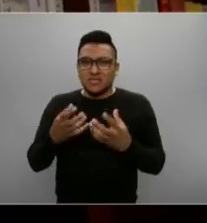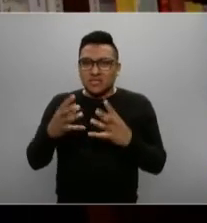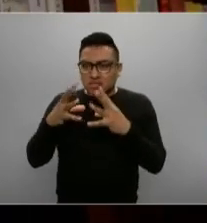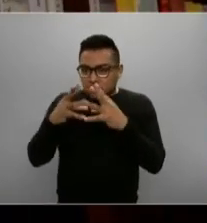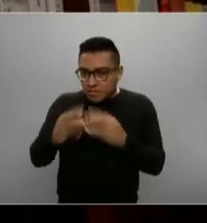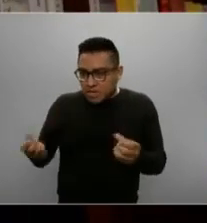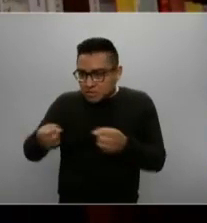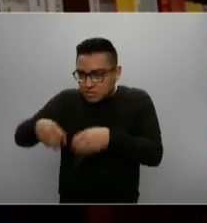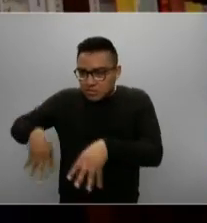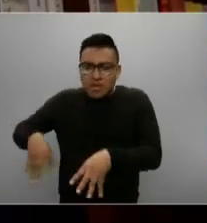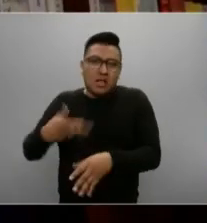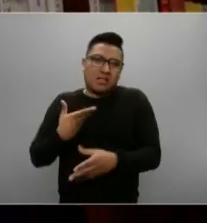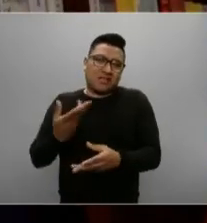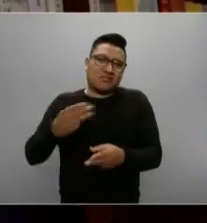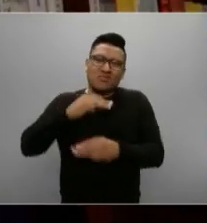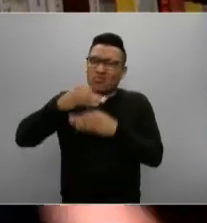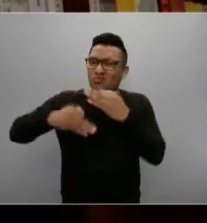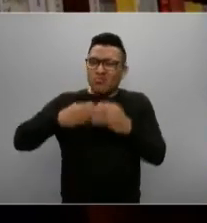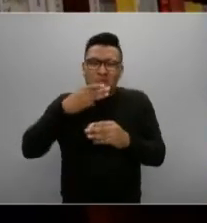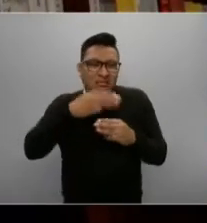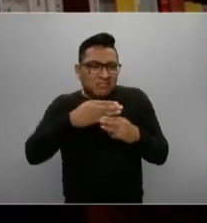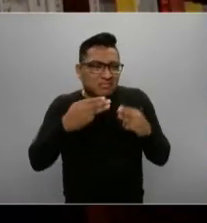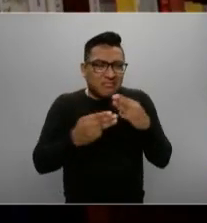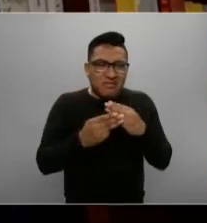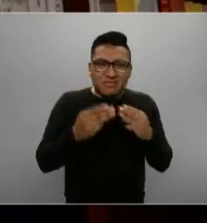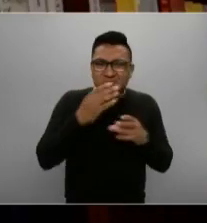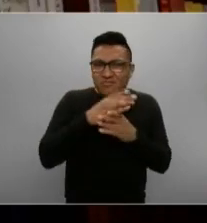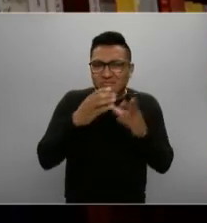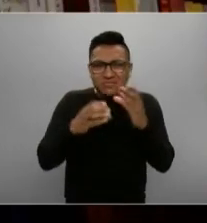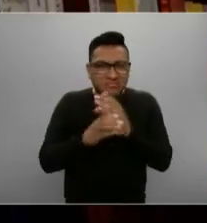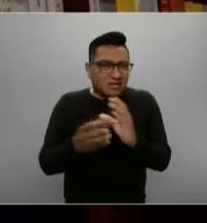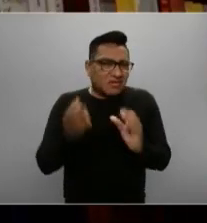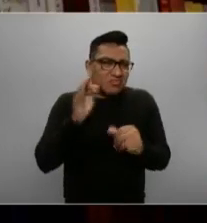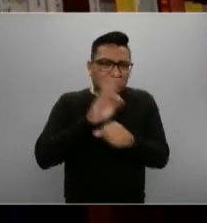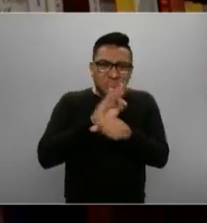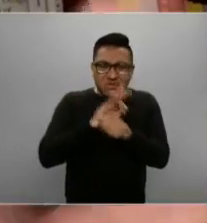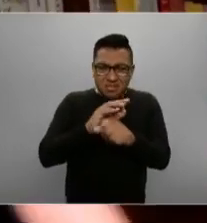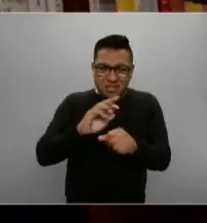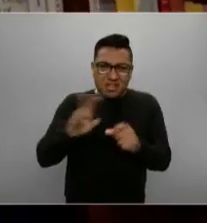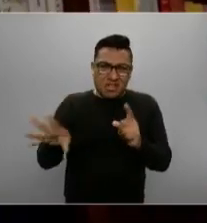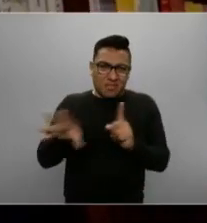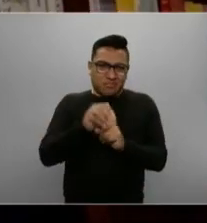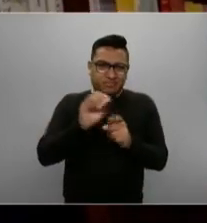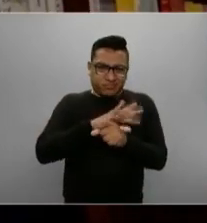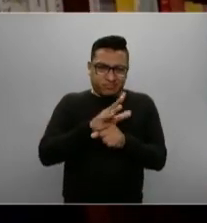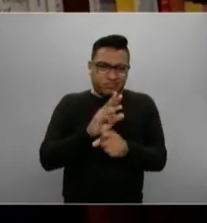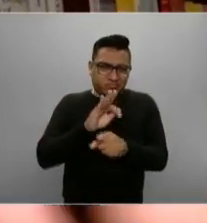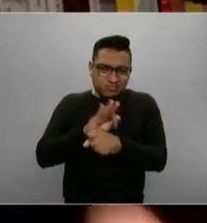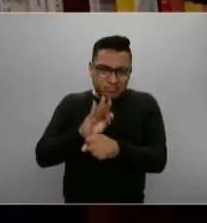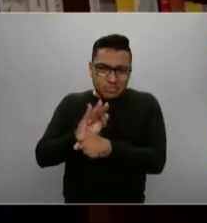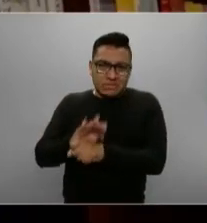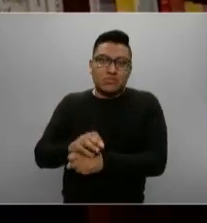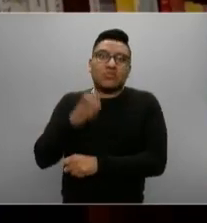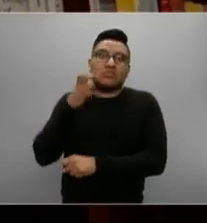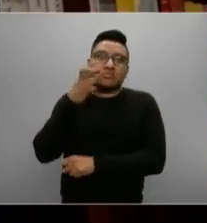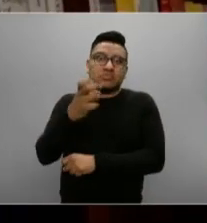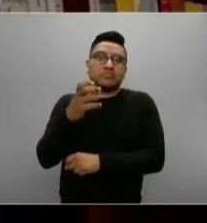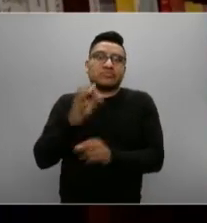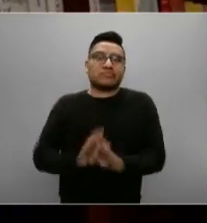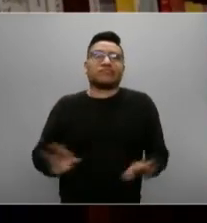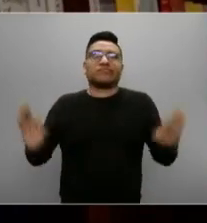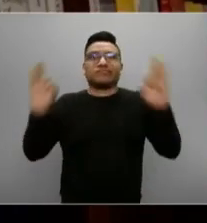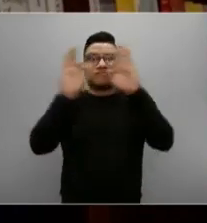insumos que se requieren para contender con la epidemia. Y para ello sería bueno que la ONU